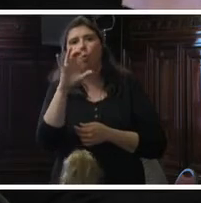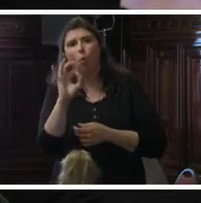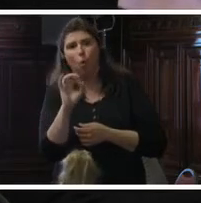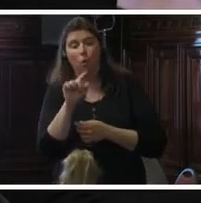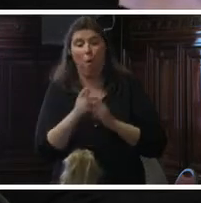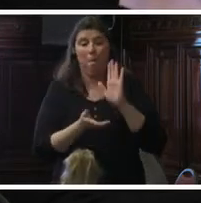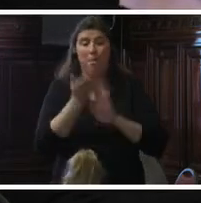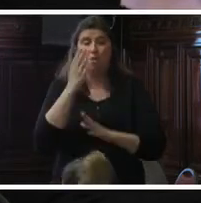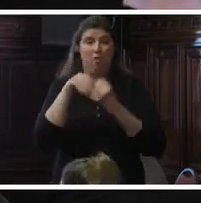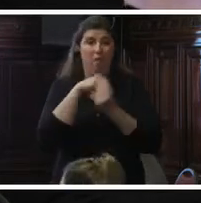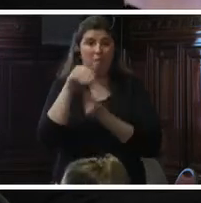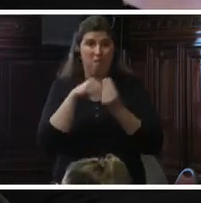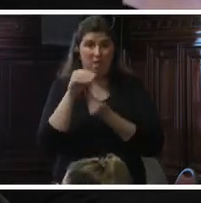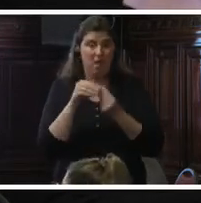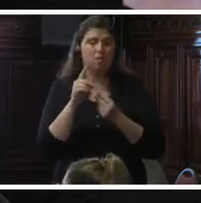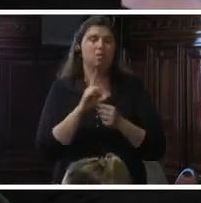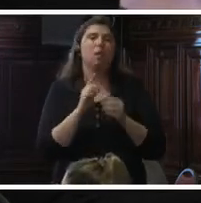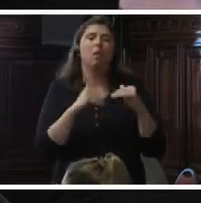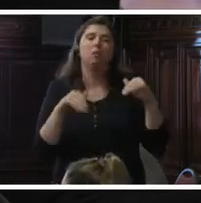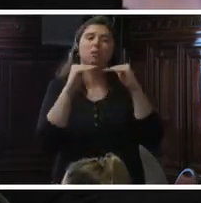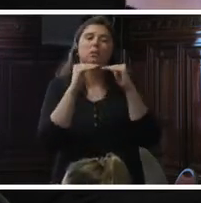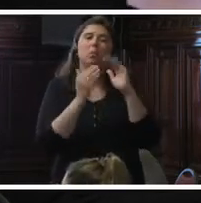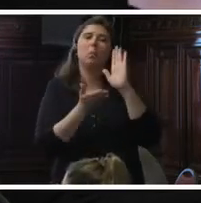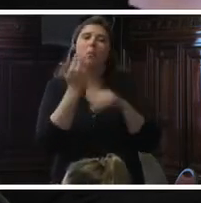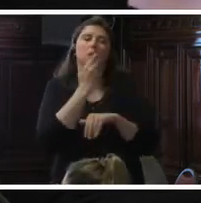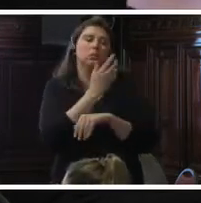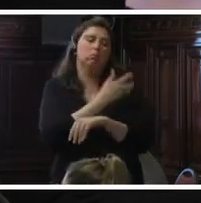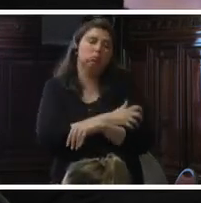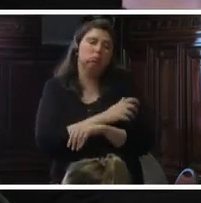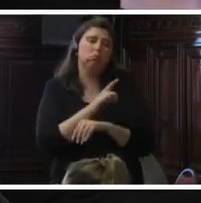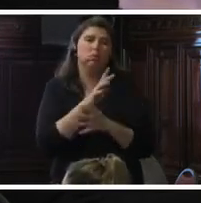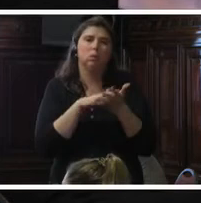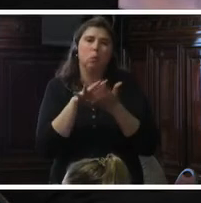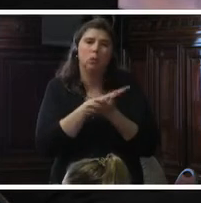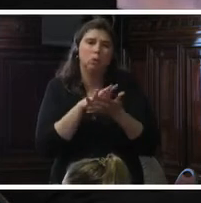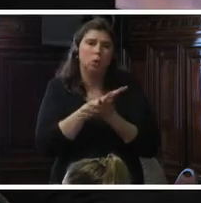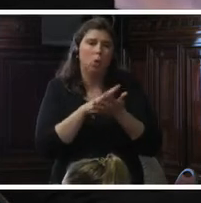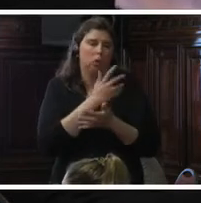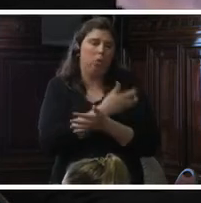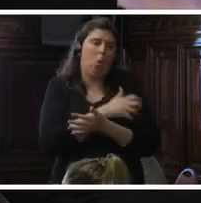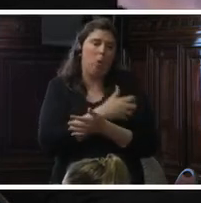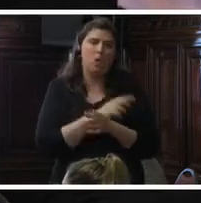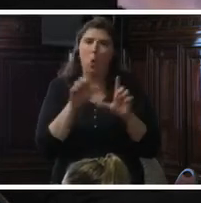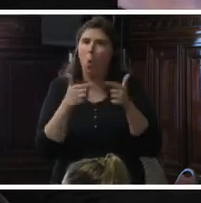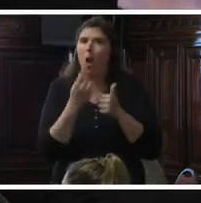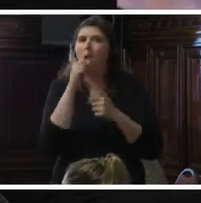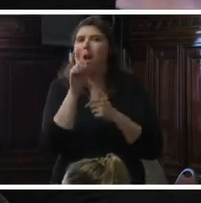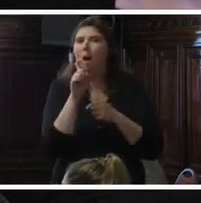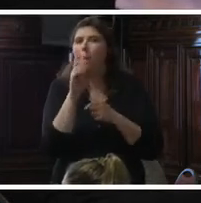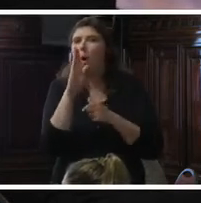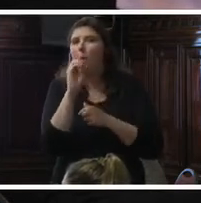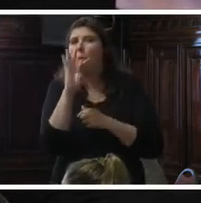epidemia triple son de las capas más populares de la población viviendo en situaciones de pobreza, sin saneamiento y agua potable.